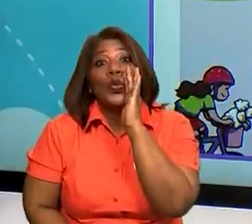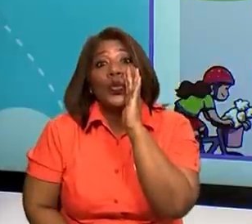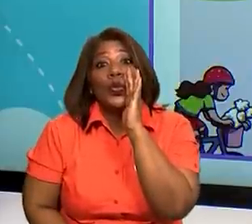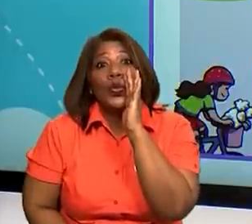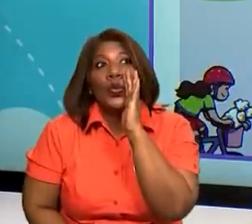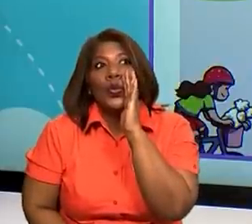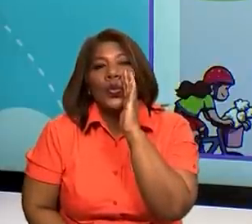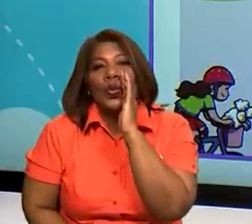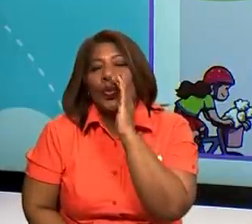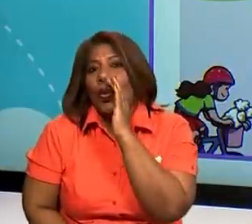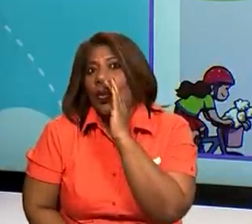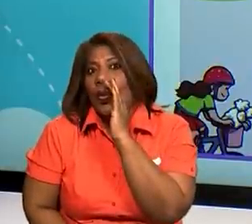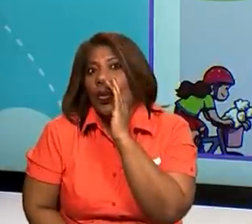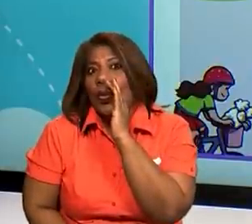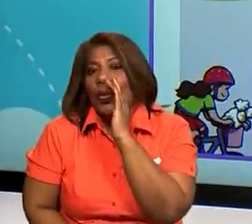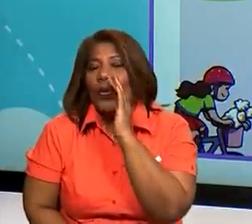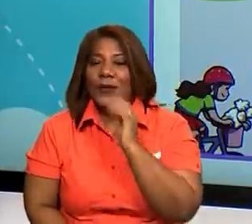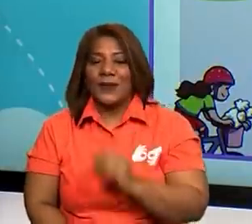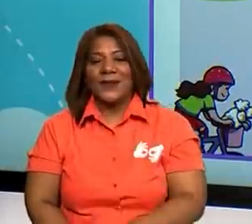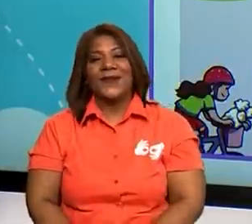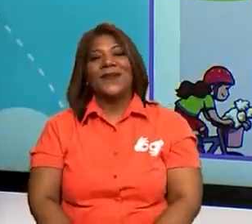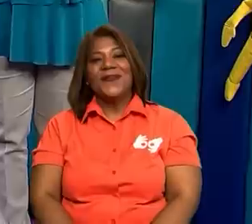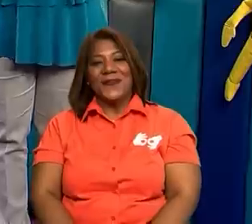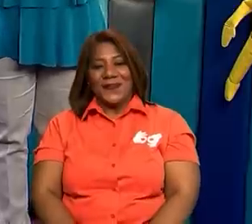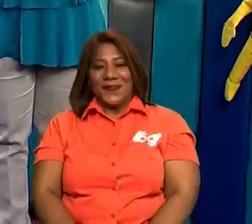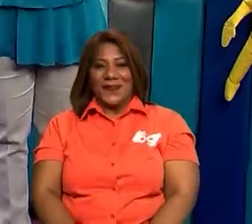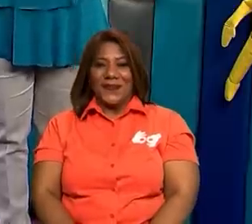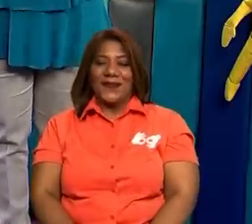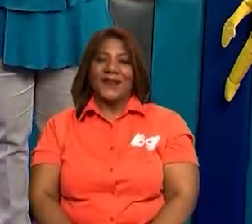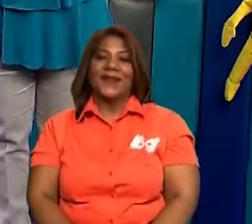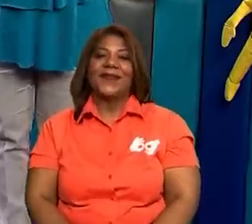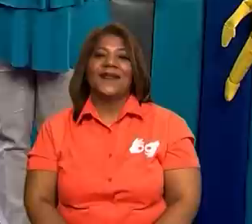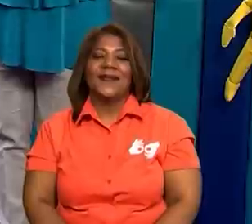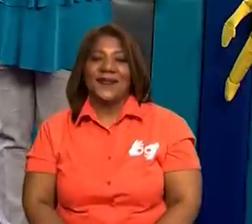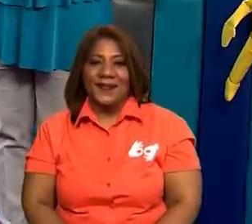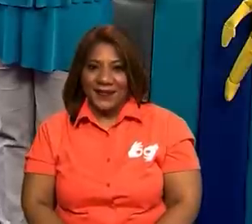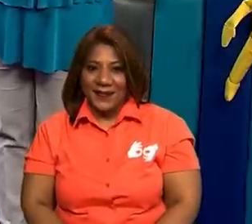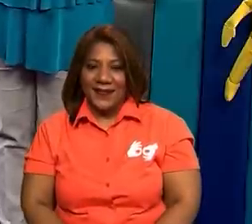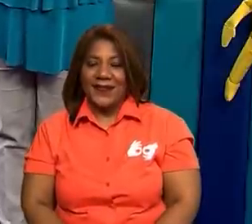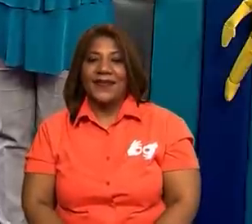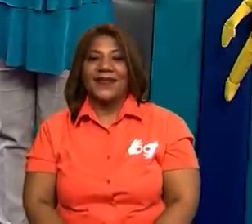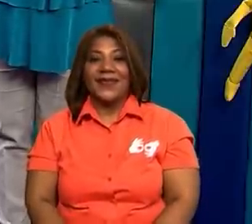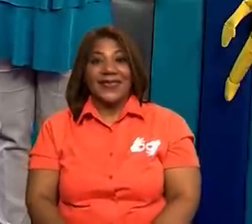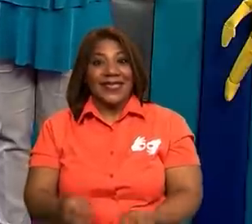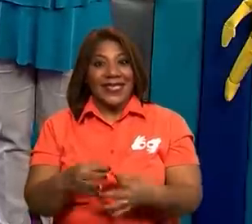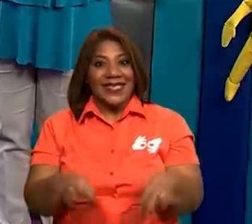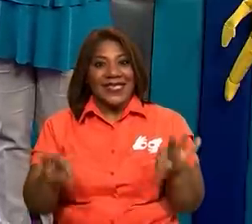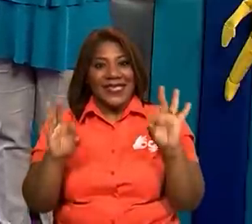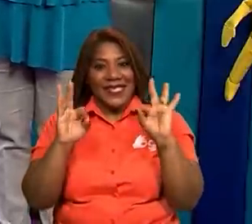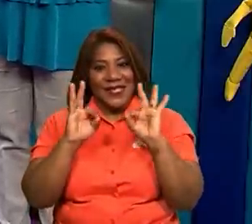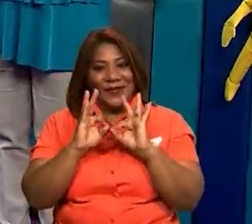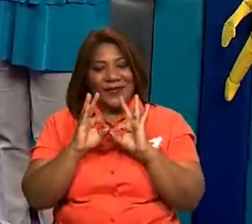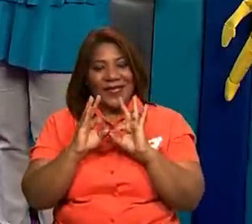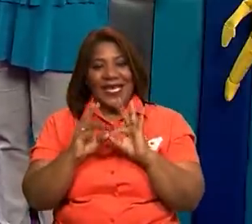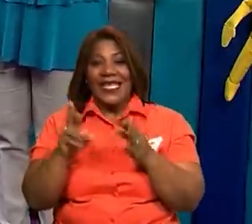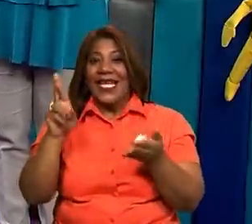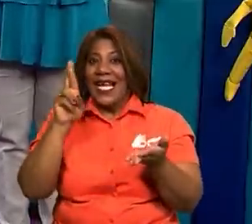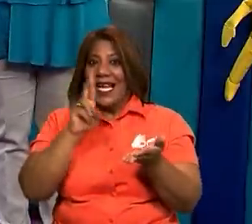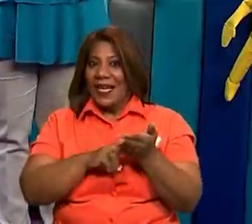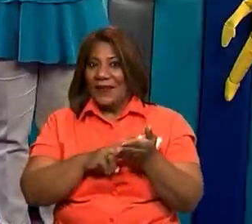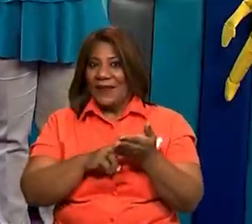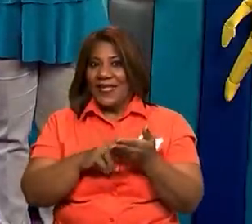Muy bien. Susurrar. Y recuerden repetirle el sonido de la S.